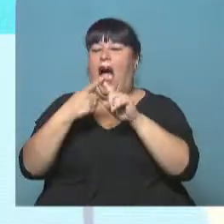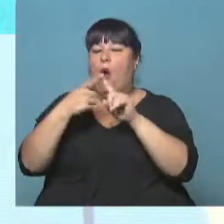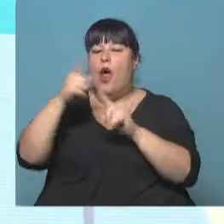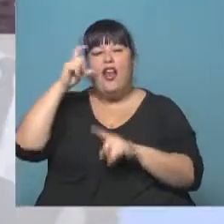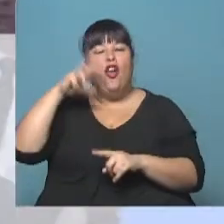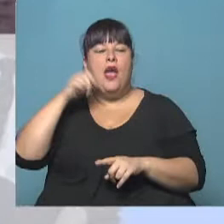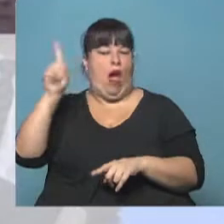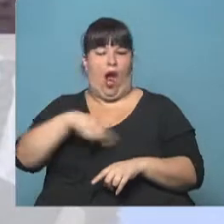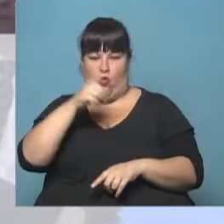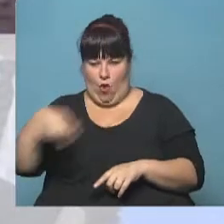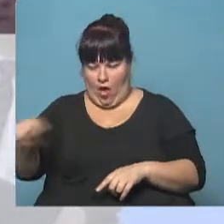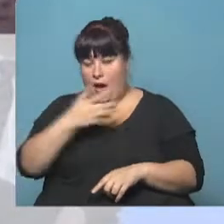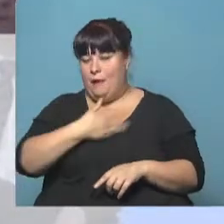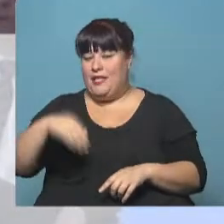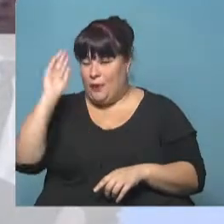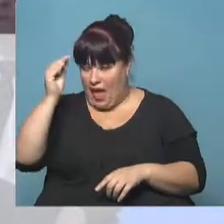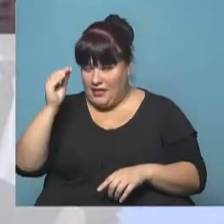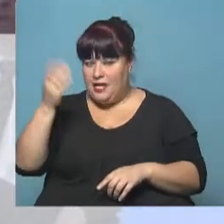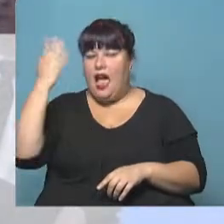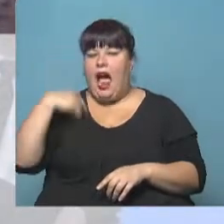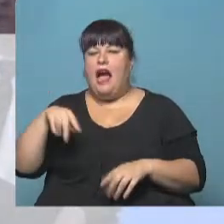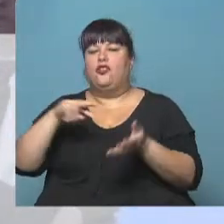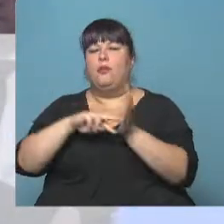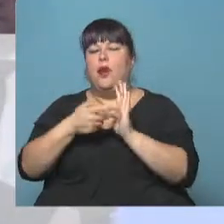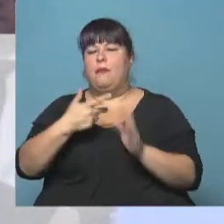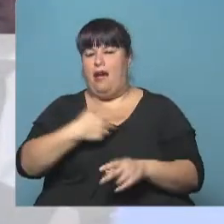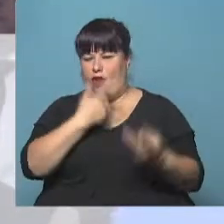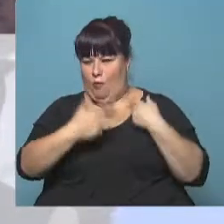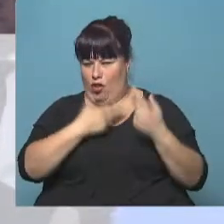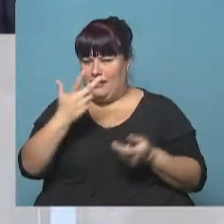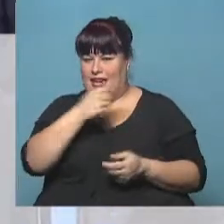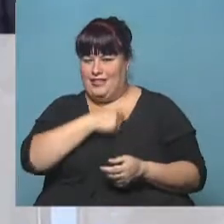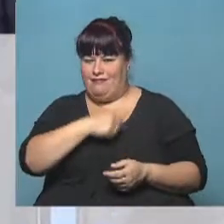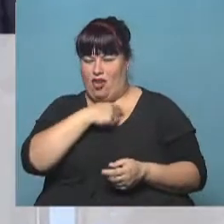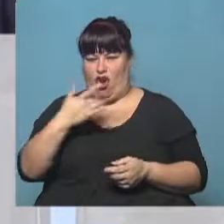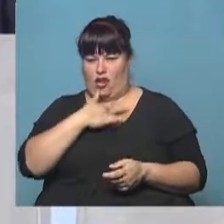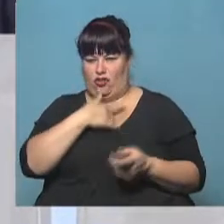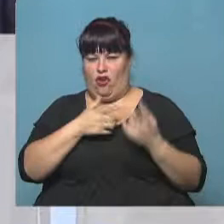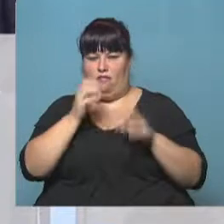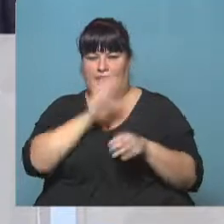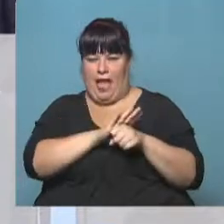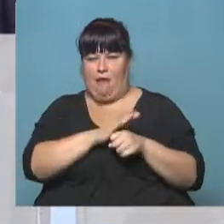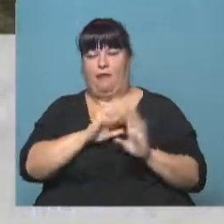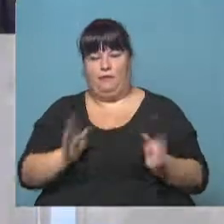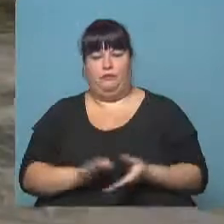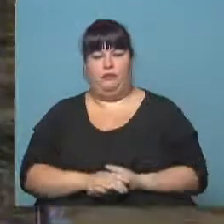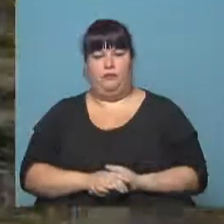con Evo. El presidente de Brasil se recupera de una angioplastía de tres arterias coronarias obstruidas.